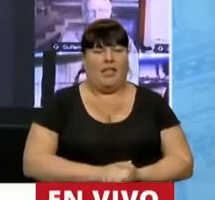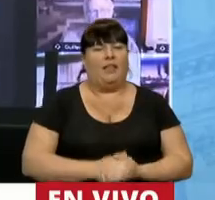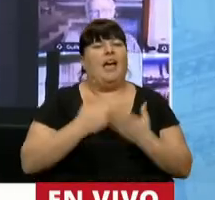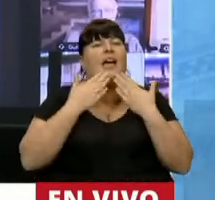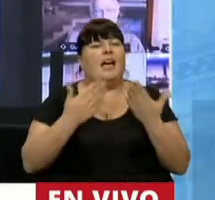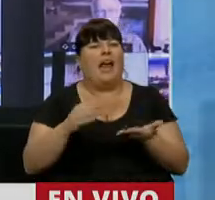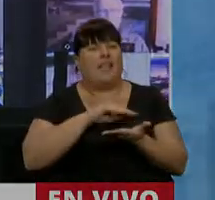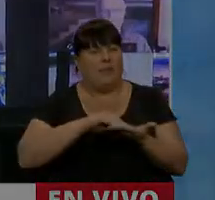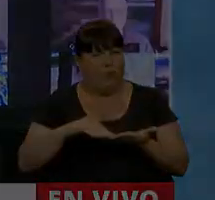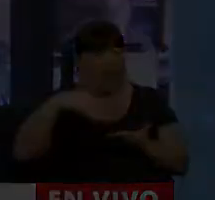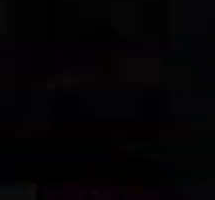Gracias, diputado Manzi.